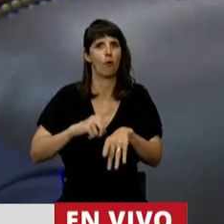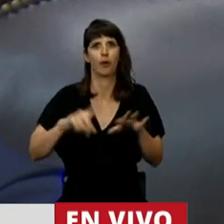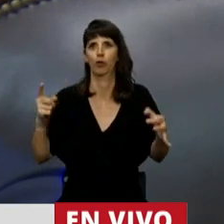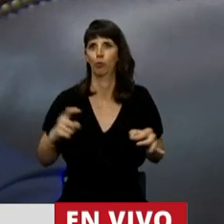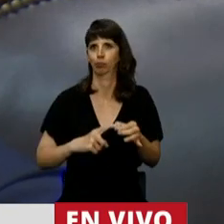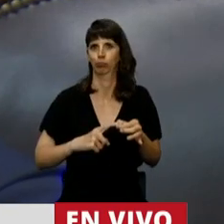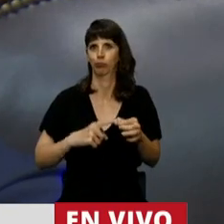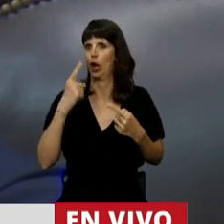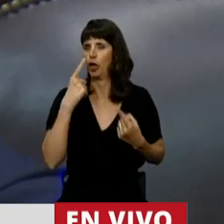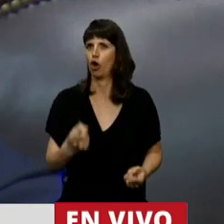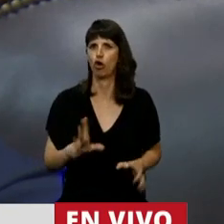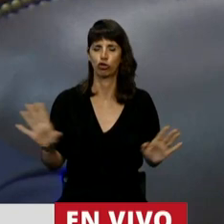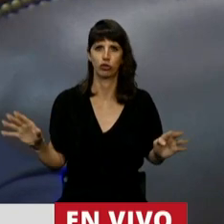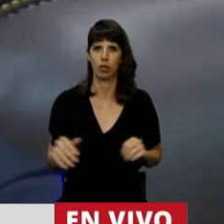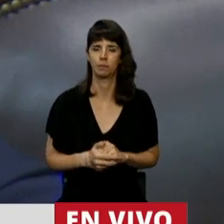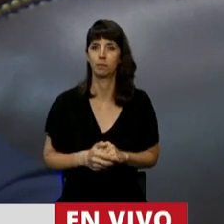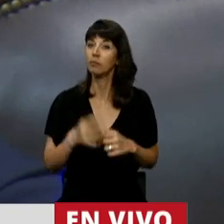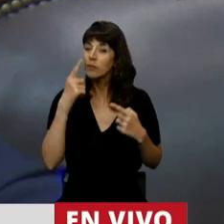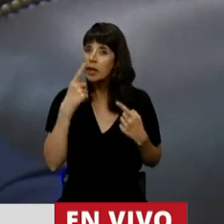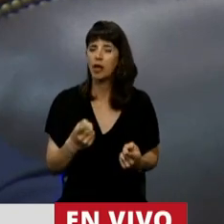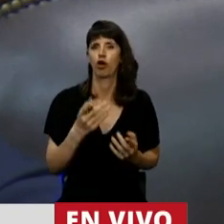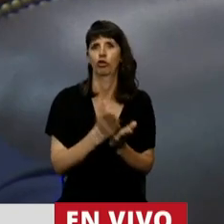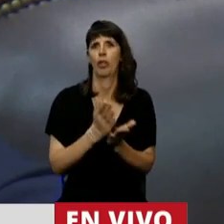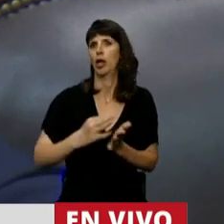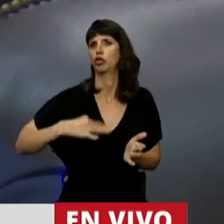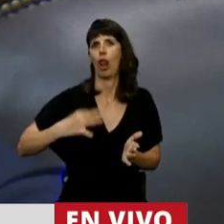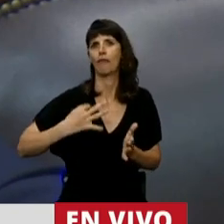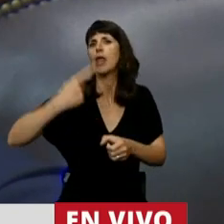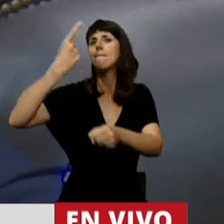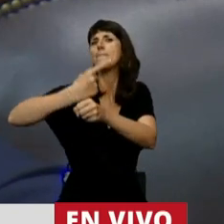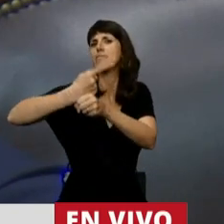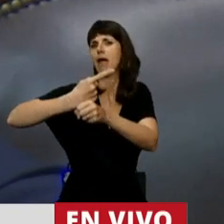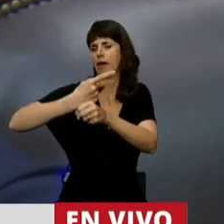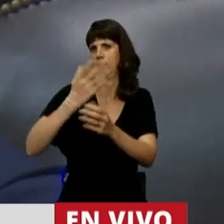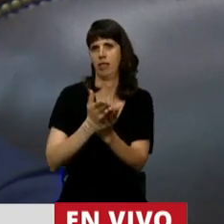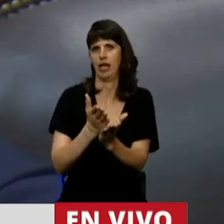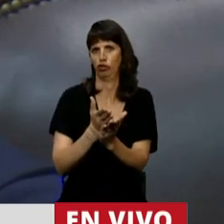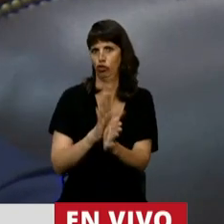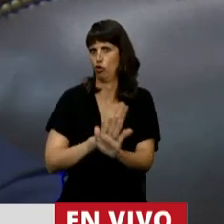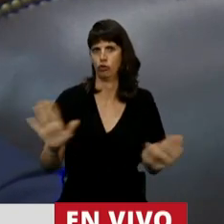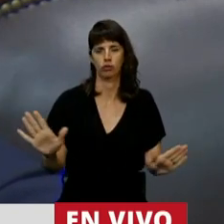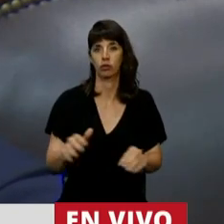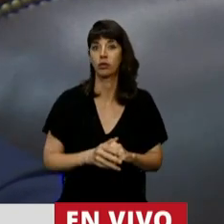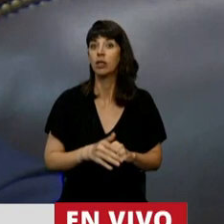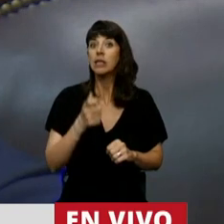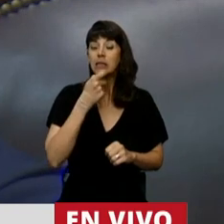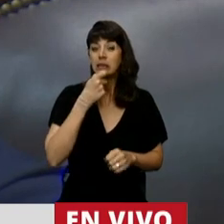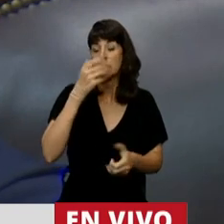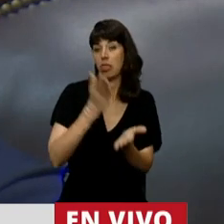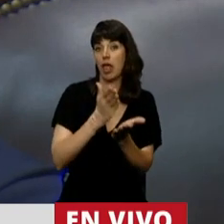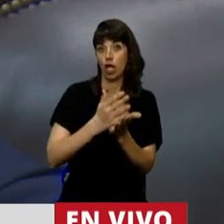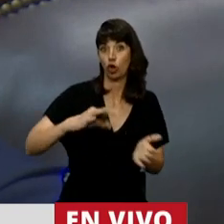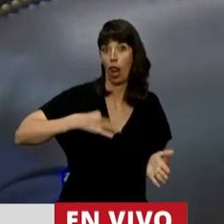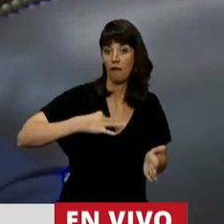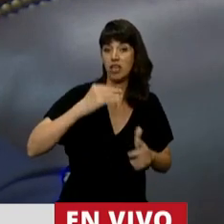Reconoce el derecho a la vida como derecho esencial. Sin el cual no podríamos ejercer